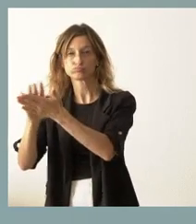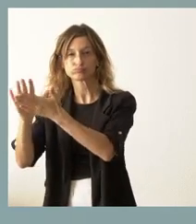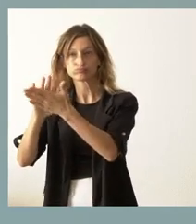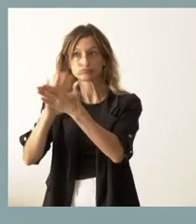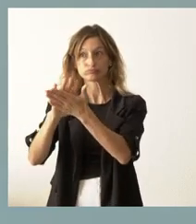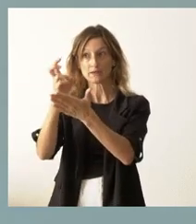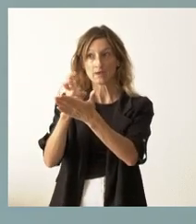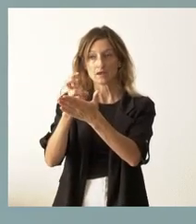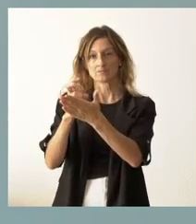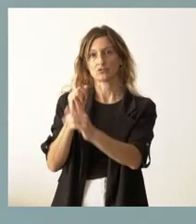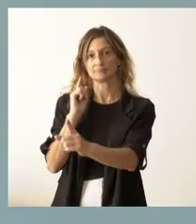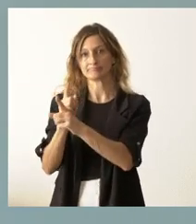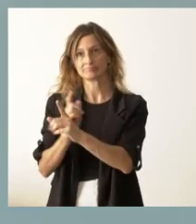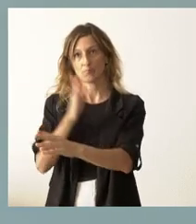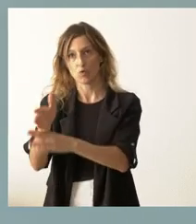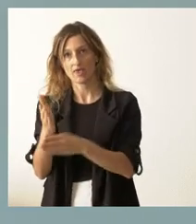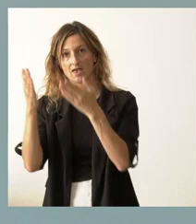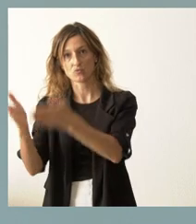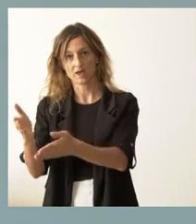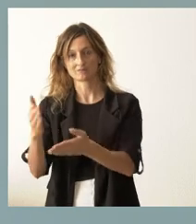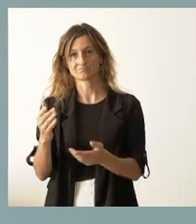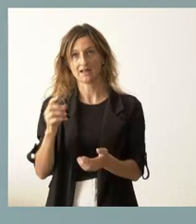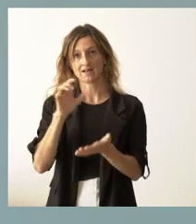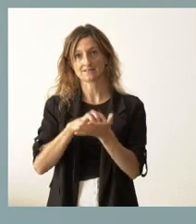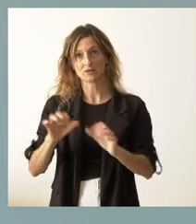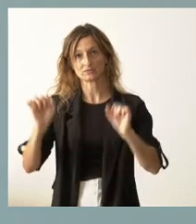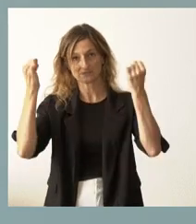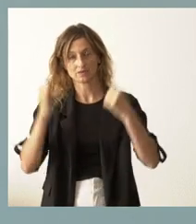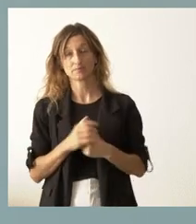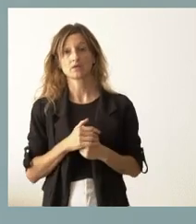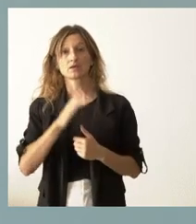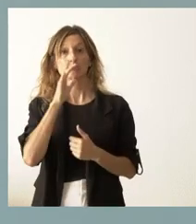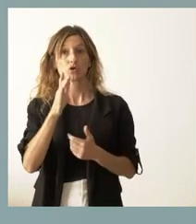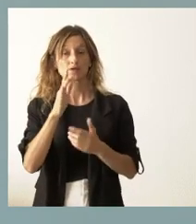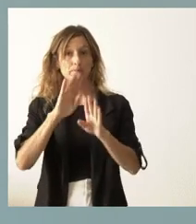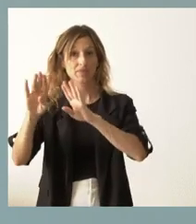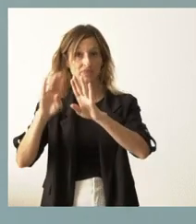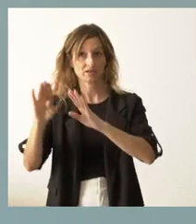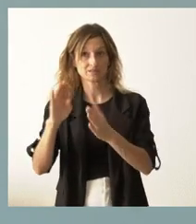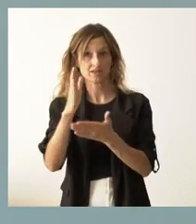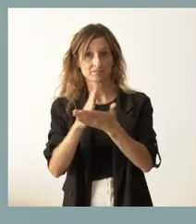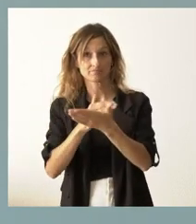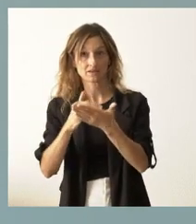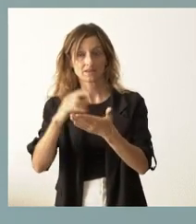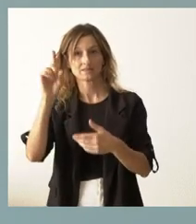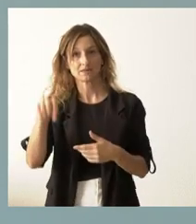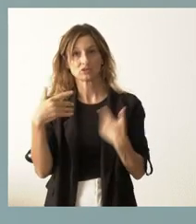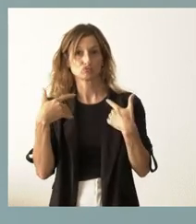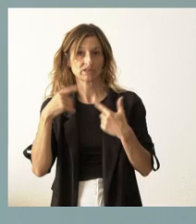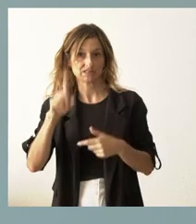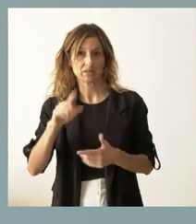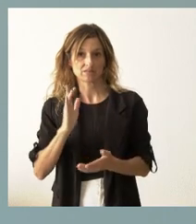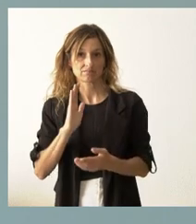entraran, como ha sido ocurrido en algún caso, en el territorio de Castilla y León, porque muchas de las comunidades autónomas vecinas de nuestra tierra también han sufrido